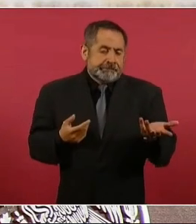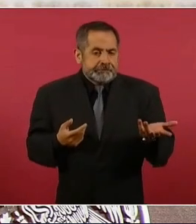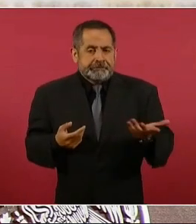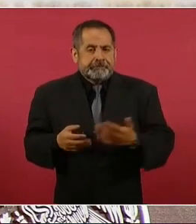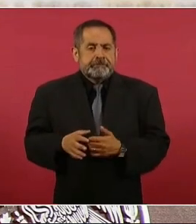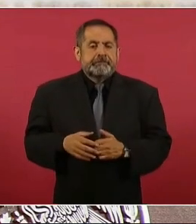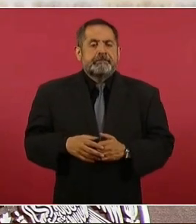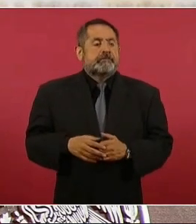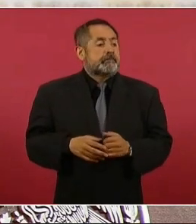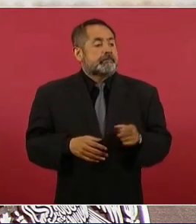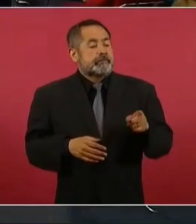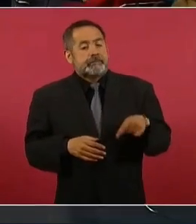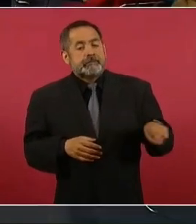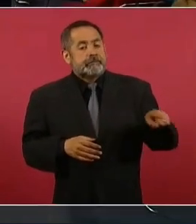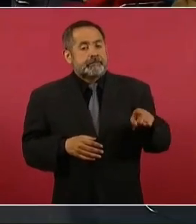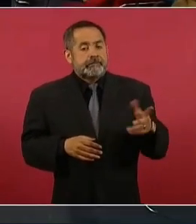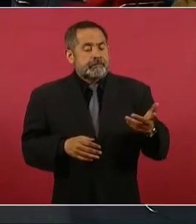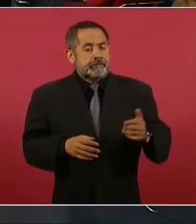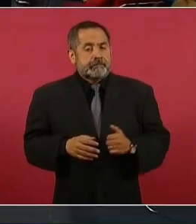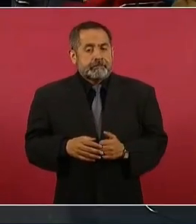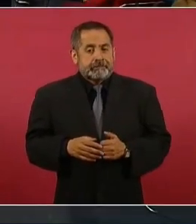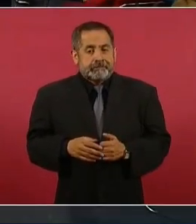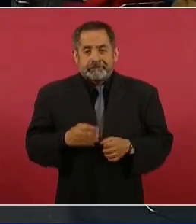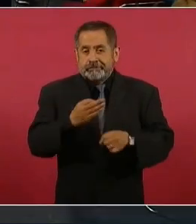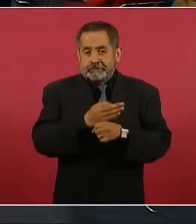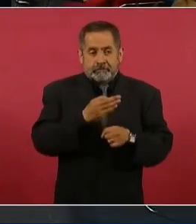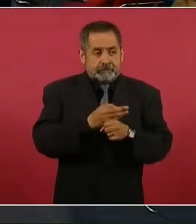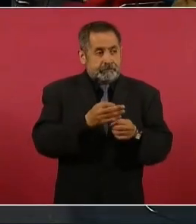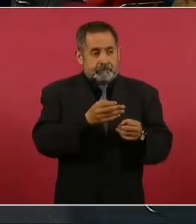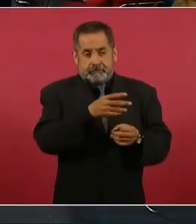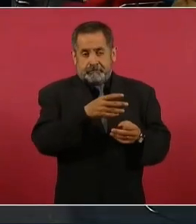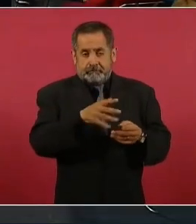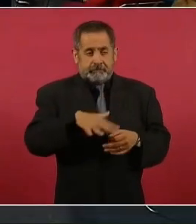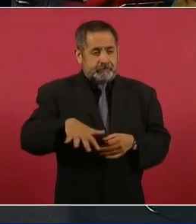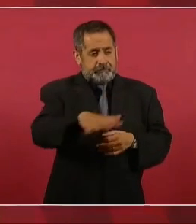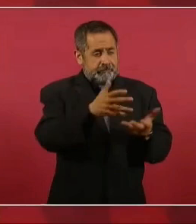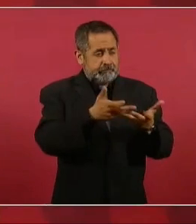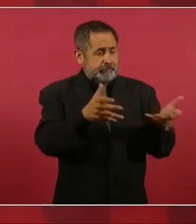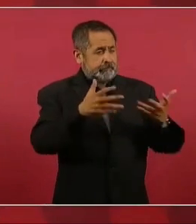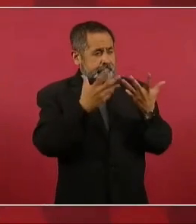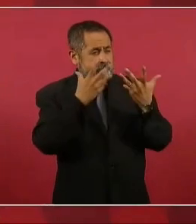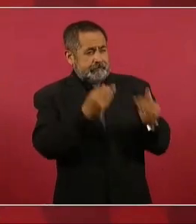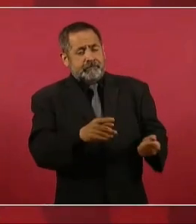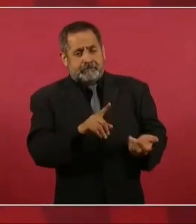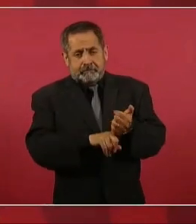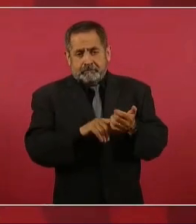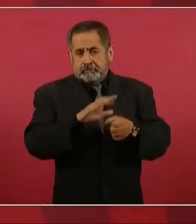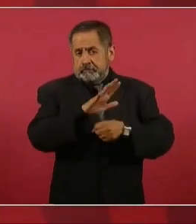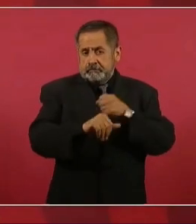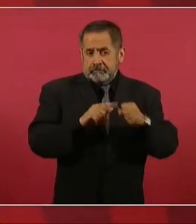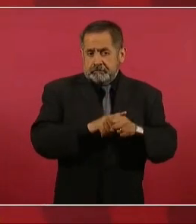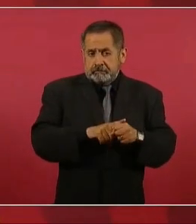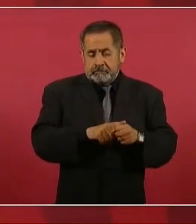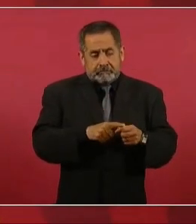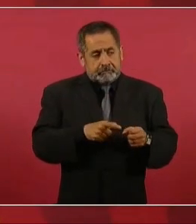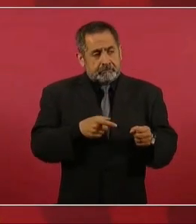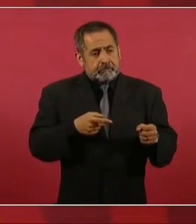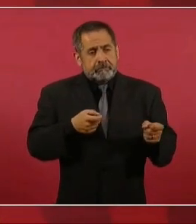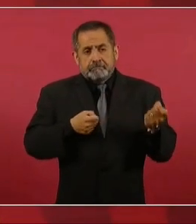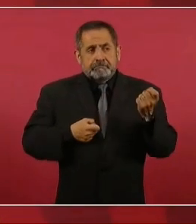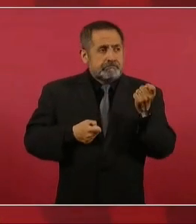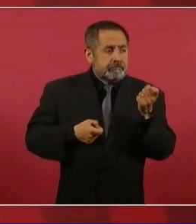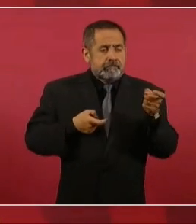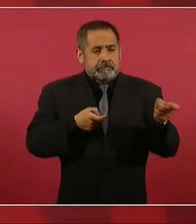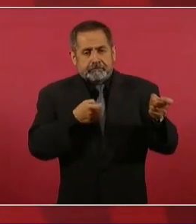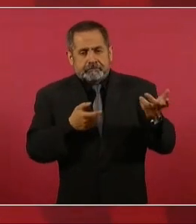están en las tierras, en las islas. Entonces, la propuesta que